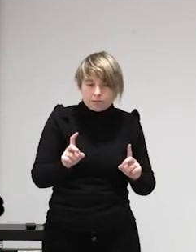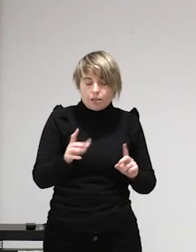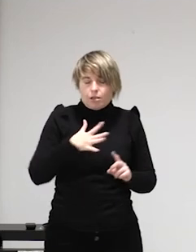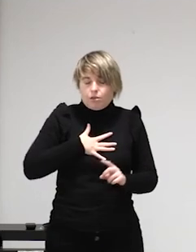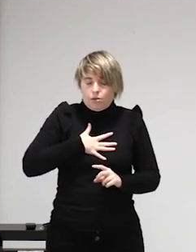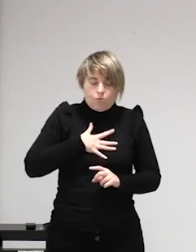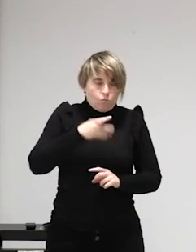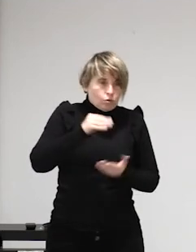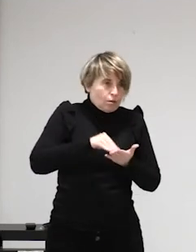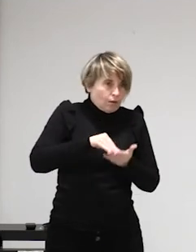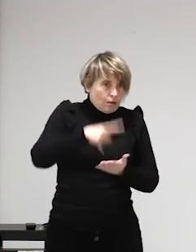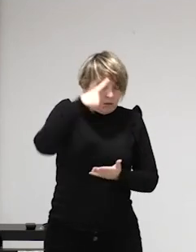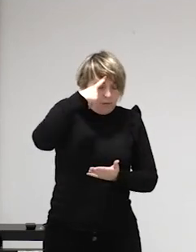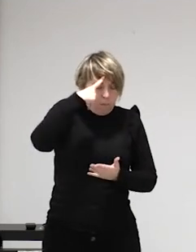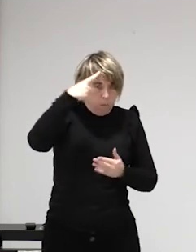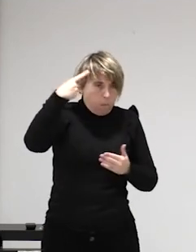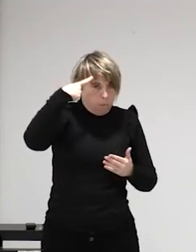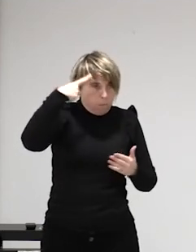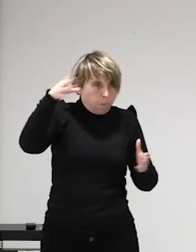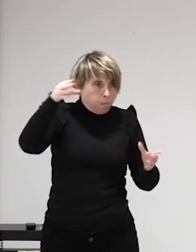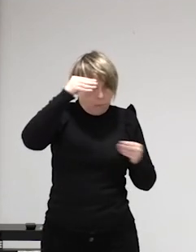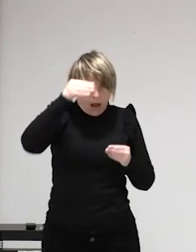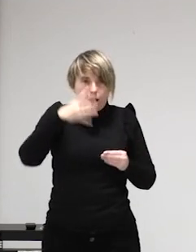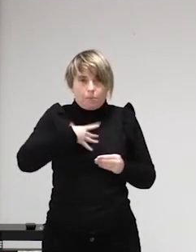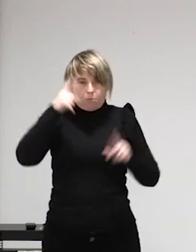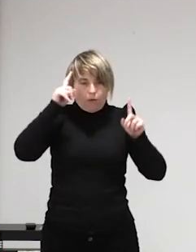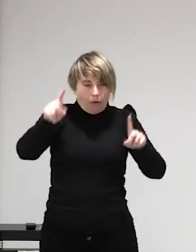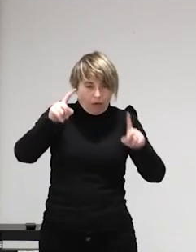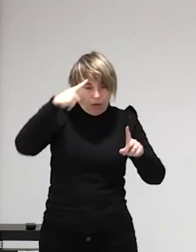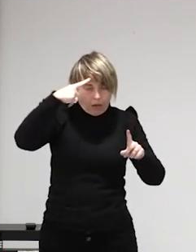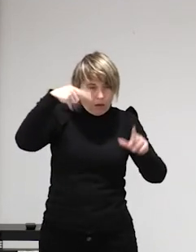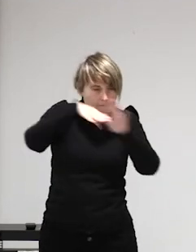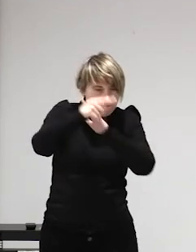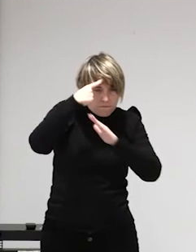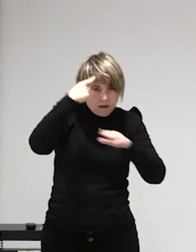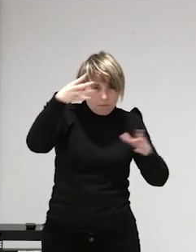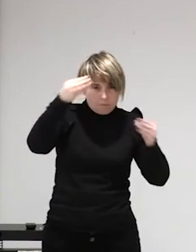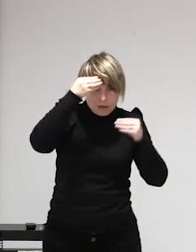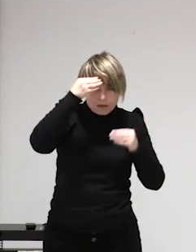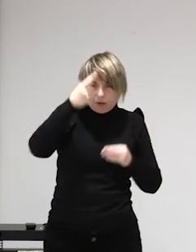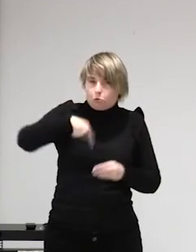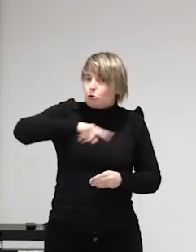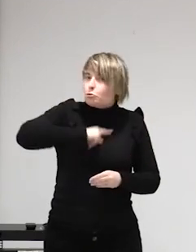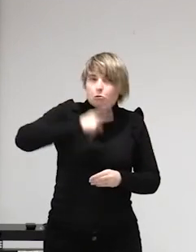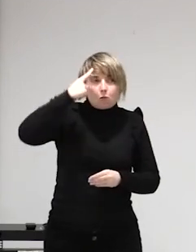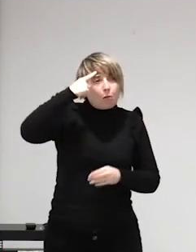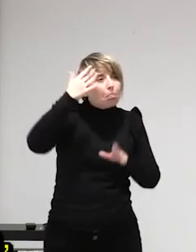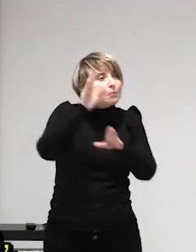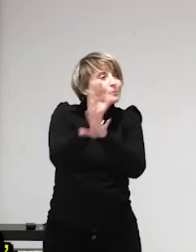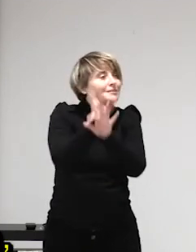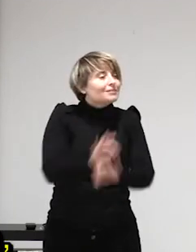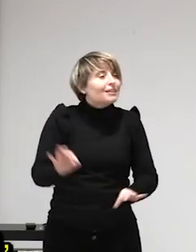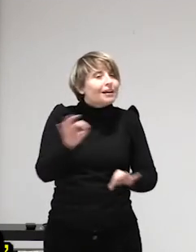opción y a nuestros hijos niños el mensaje es que si al querer tener relaciones sexuales con una mujer